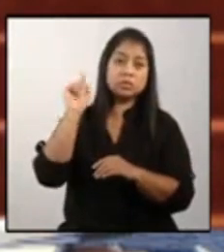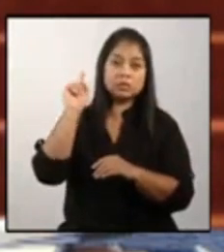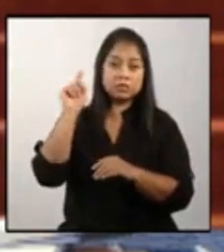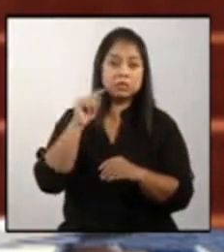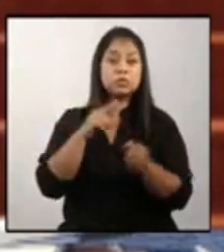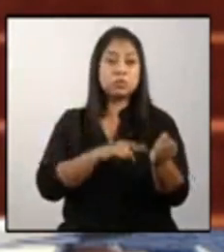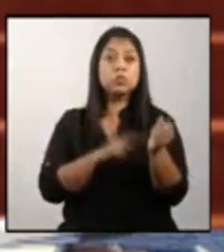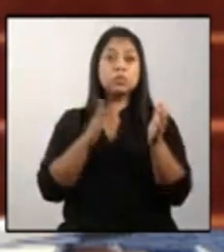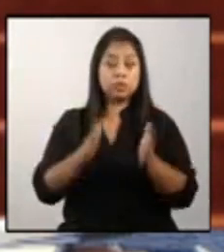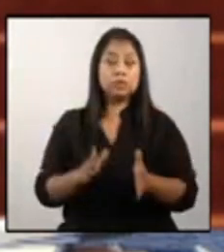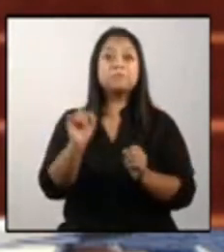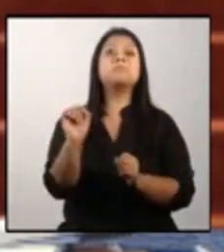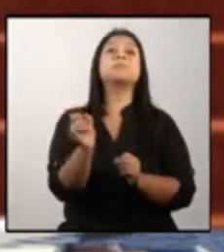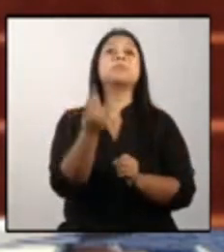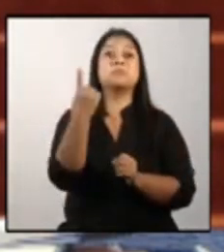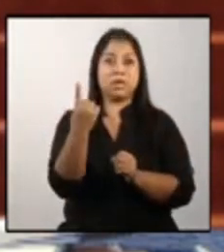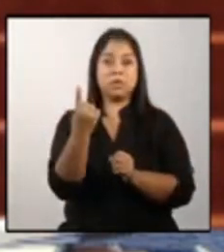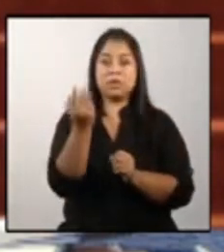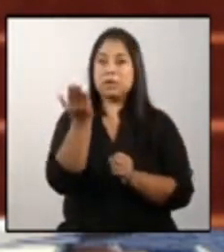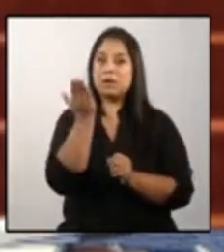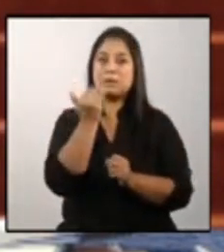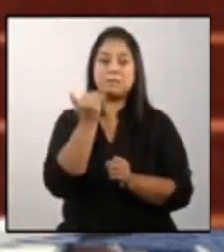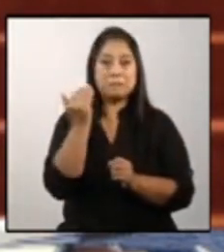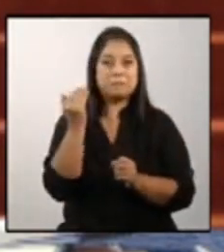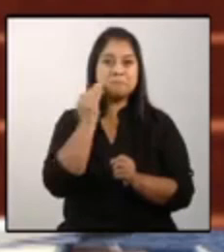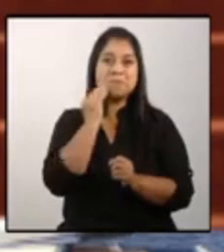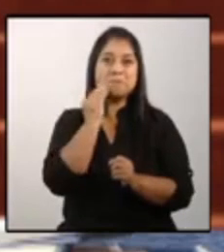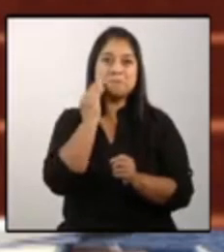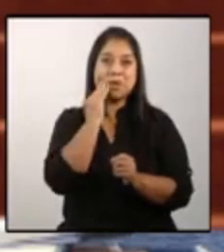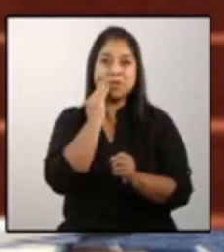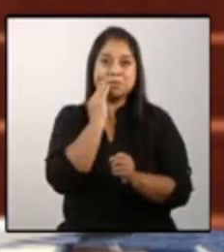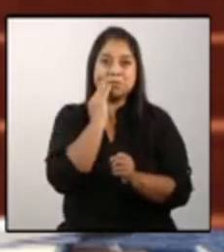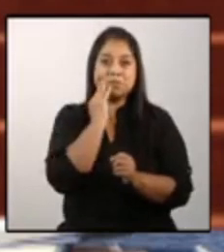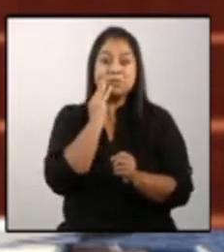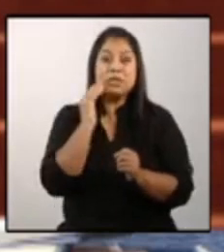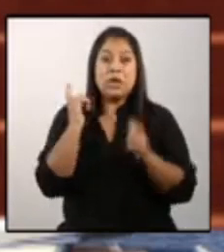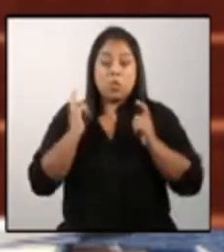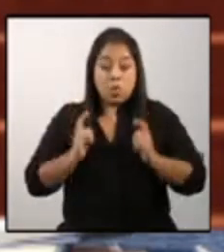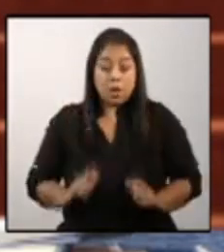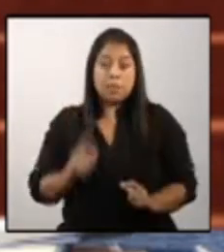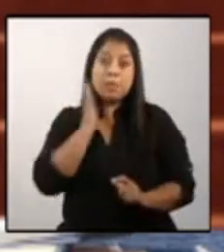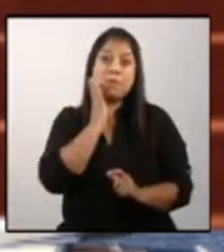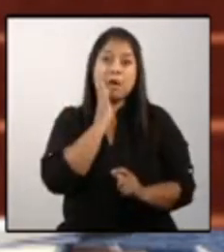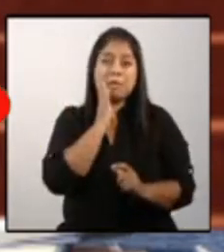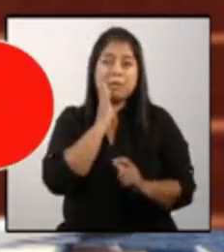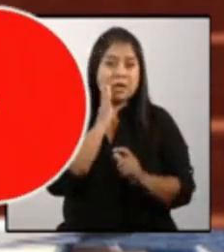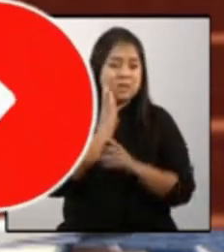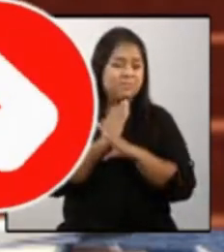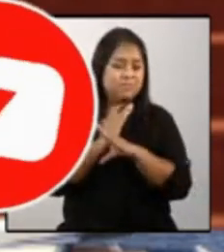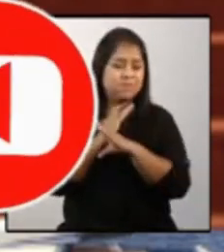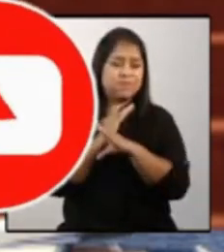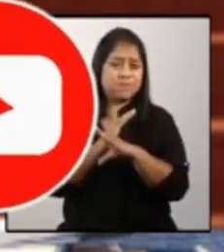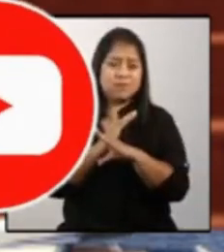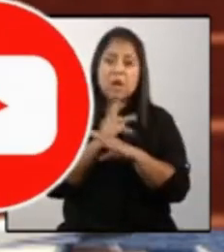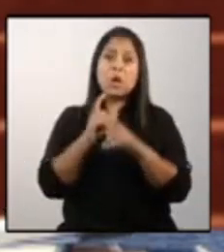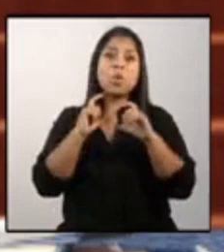médicos sabemos que primero se consume la madre antes de consumirse a su hijo y tenemos casos de madres que llegan